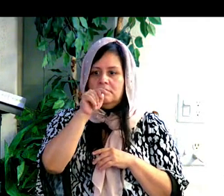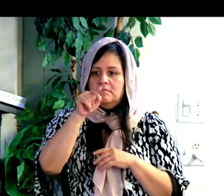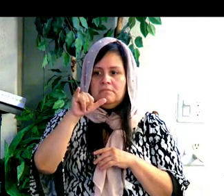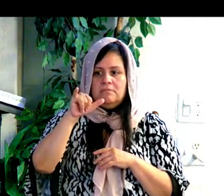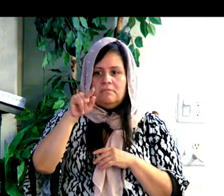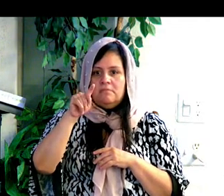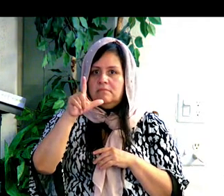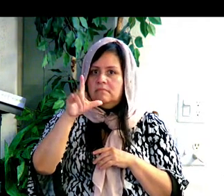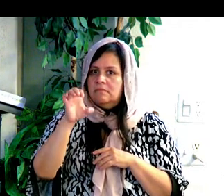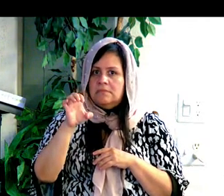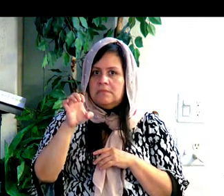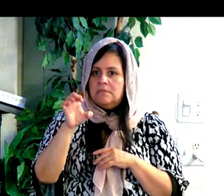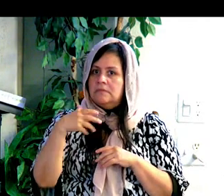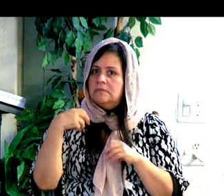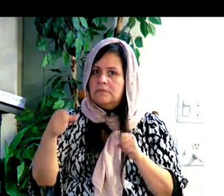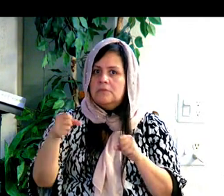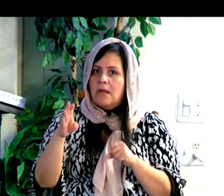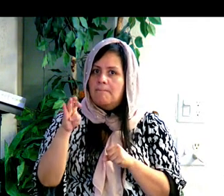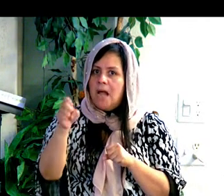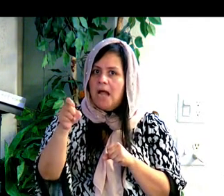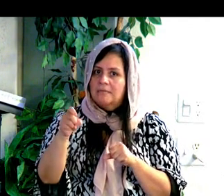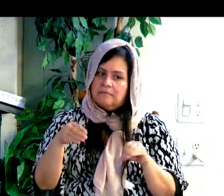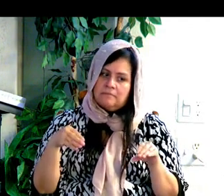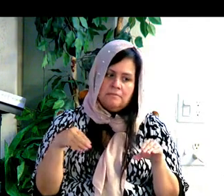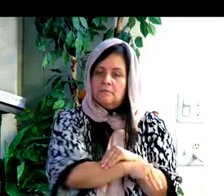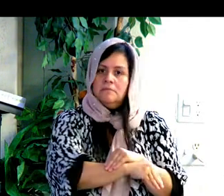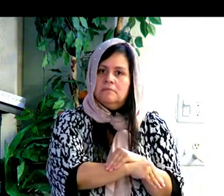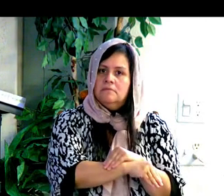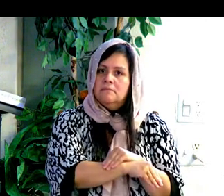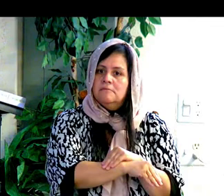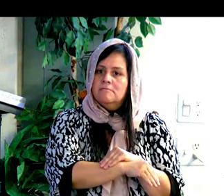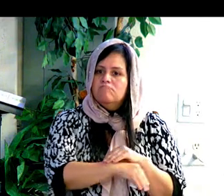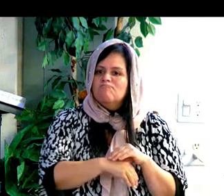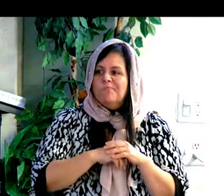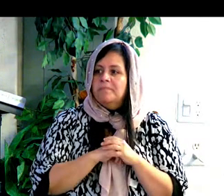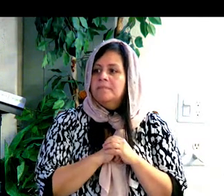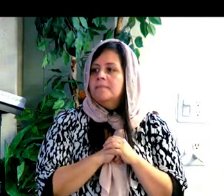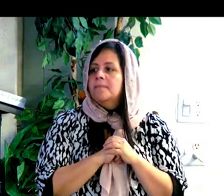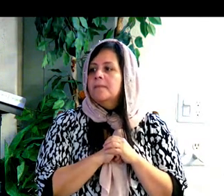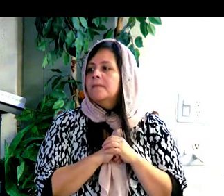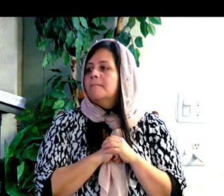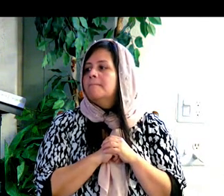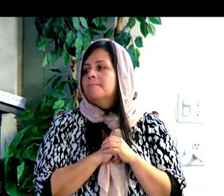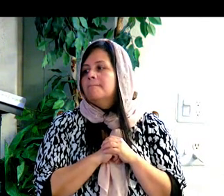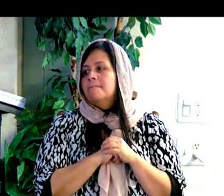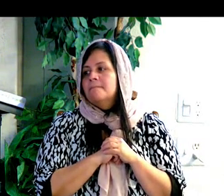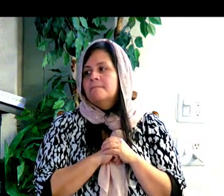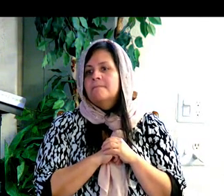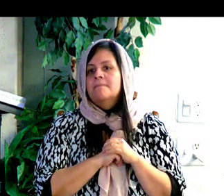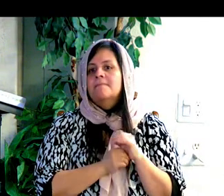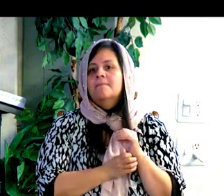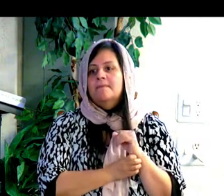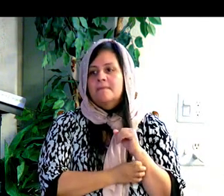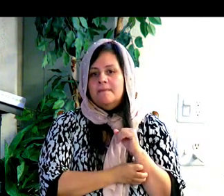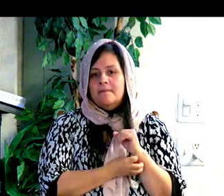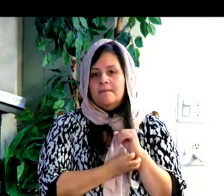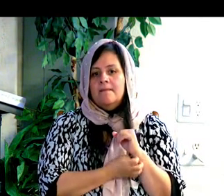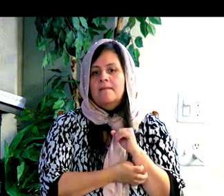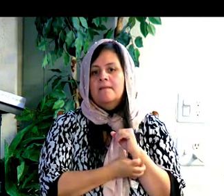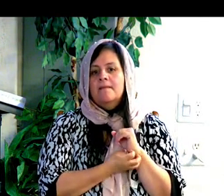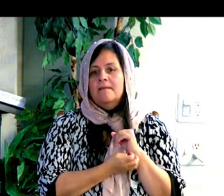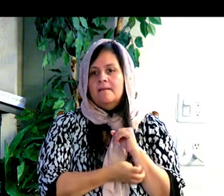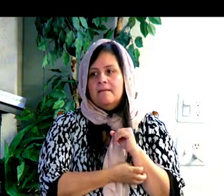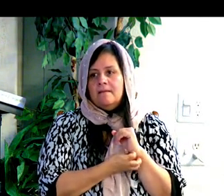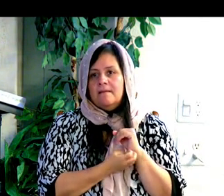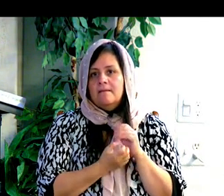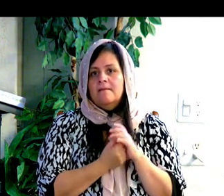Pero era como algo, como un contrato, era algo importante. Entonces guardaban eso como un documento legal en